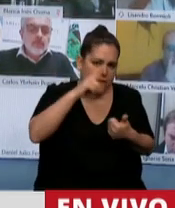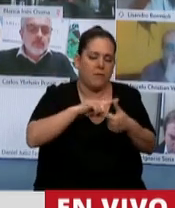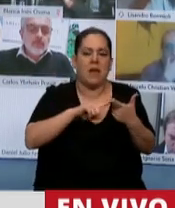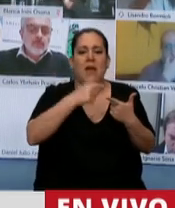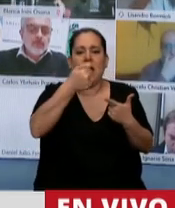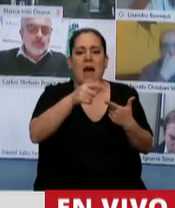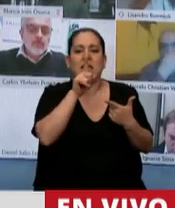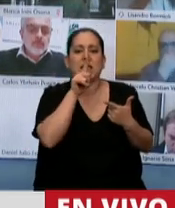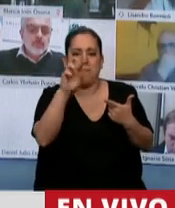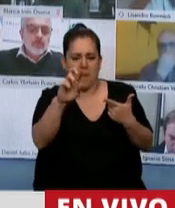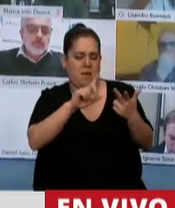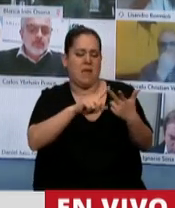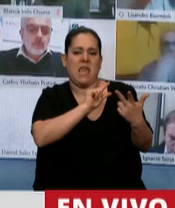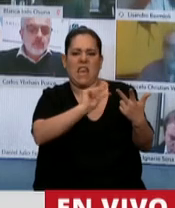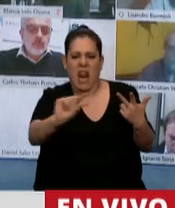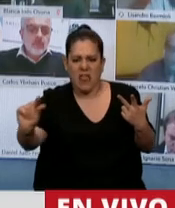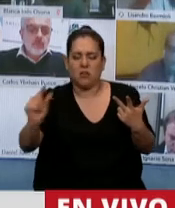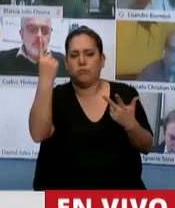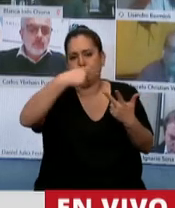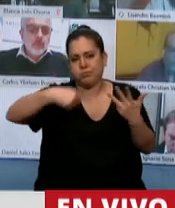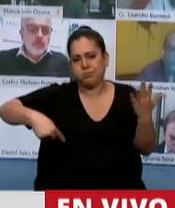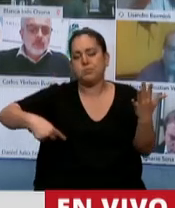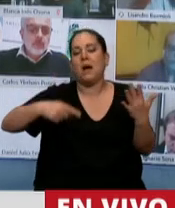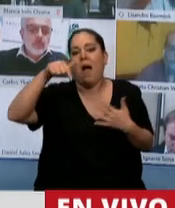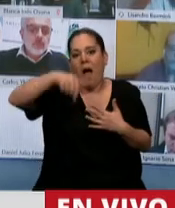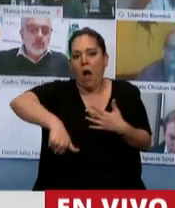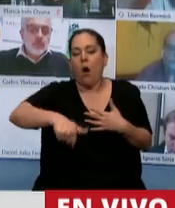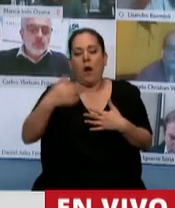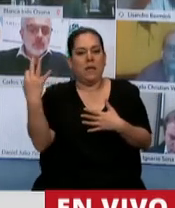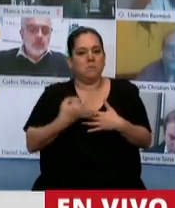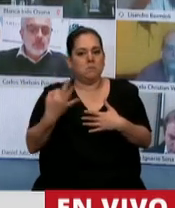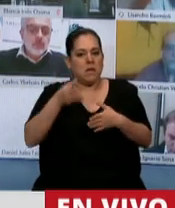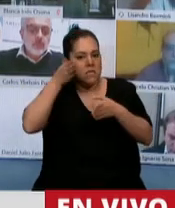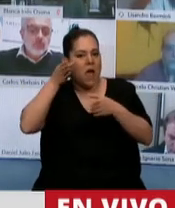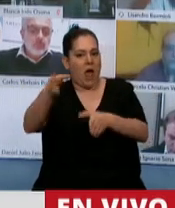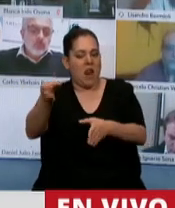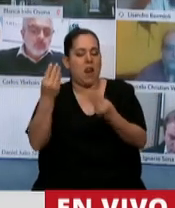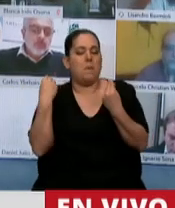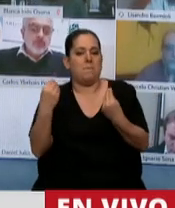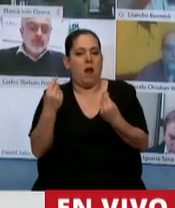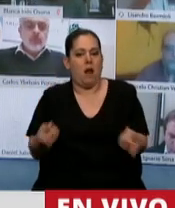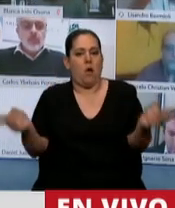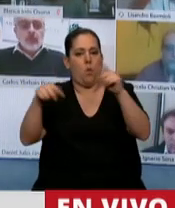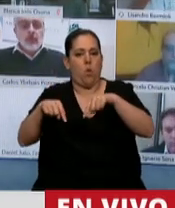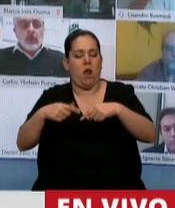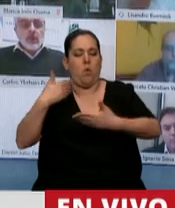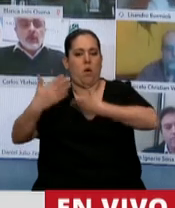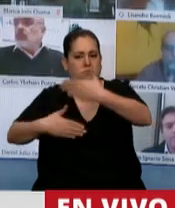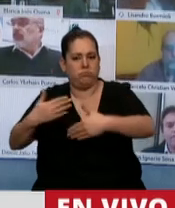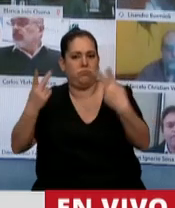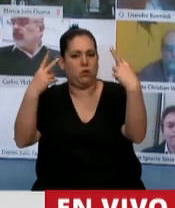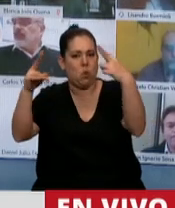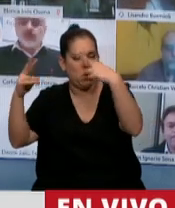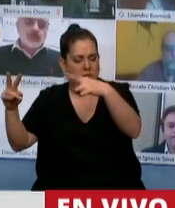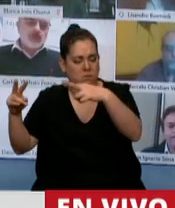créditos, etc. Ahora estamos tomando una medida especial de sostenimiento, de reactivación del sector del turismo